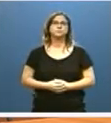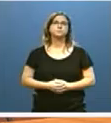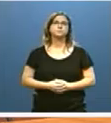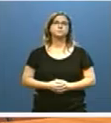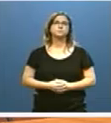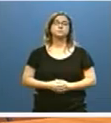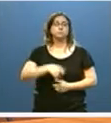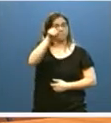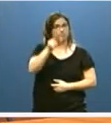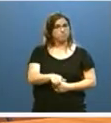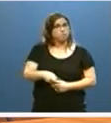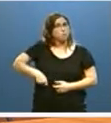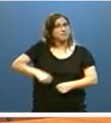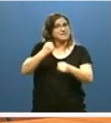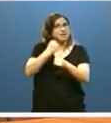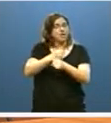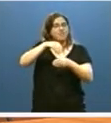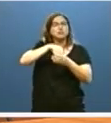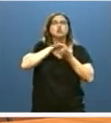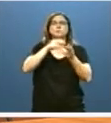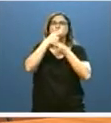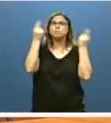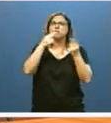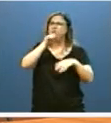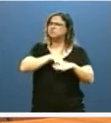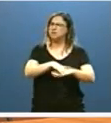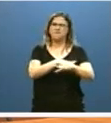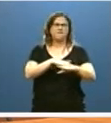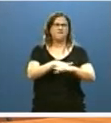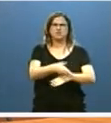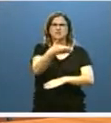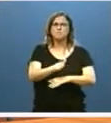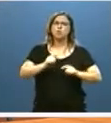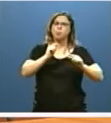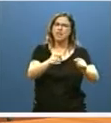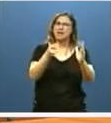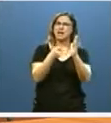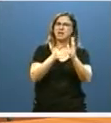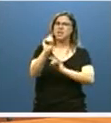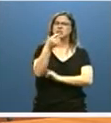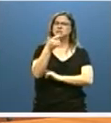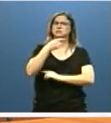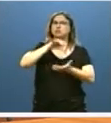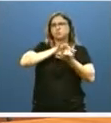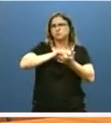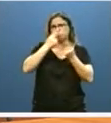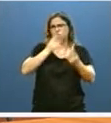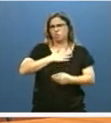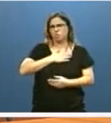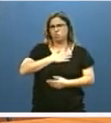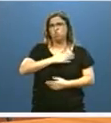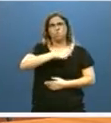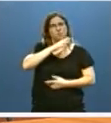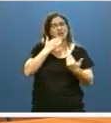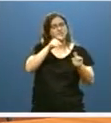Los profesionales que trabajan en nuestros servicios públicos son el factor esencial de la calidad y el éxito de los mismos. Y por ello,